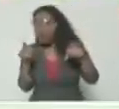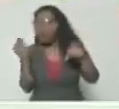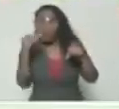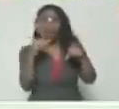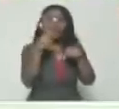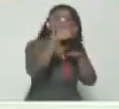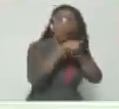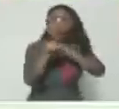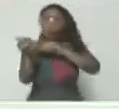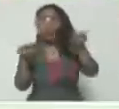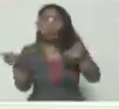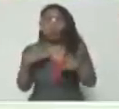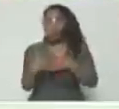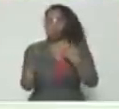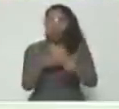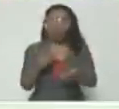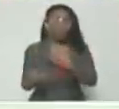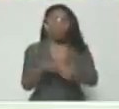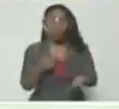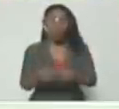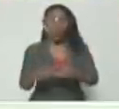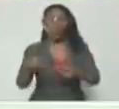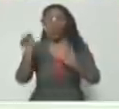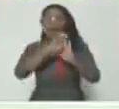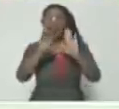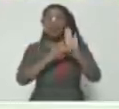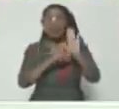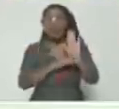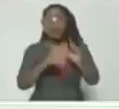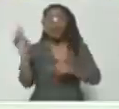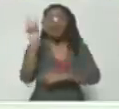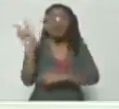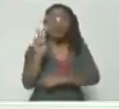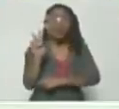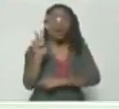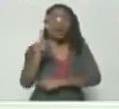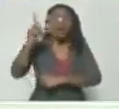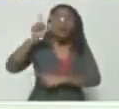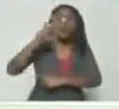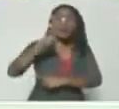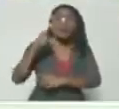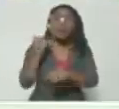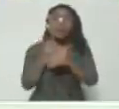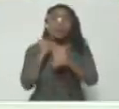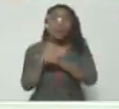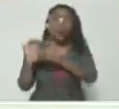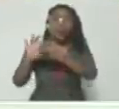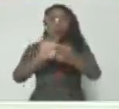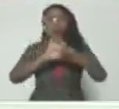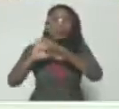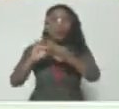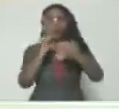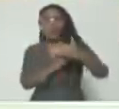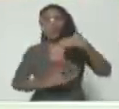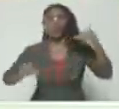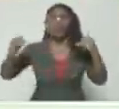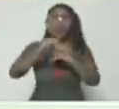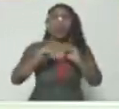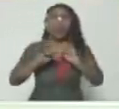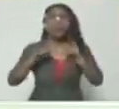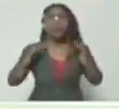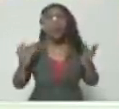Lo que importa es que en esta etapa los venezolanos estemos unidos, superando la pandemia,